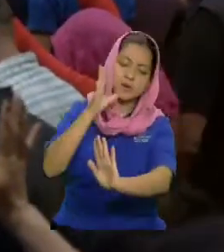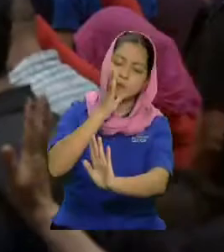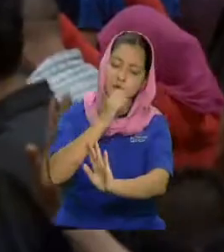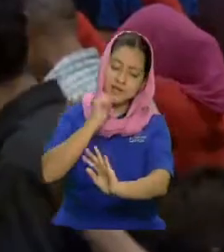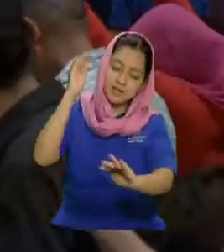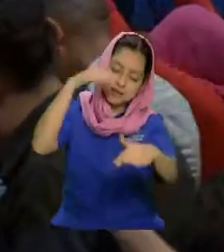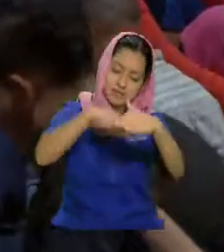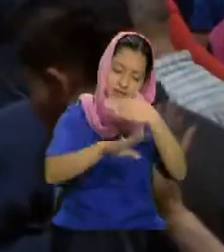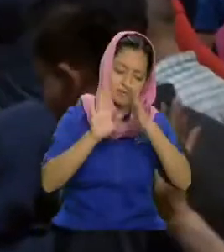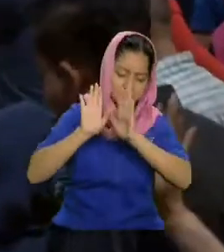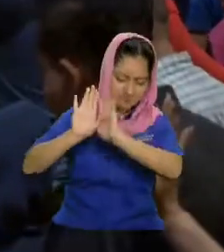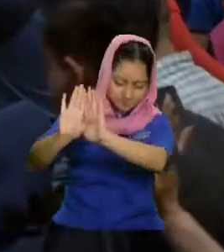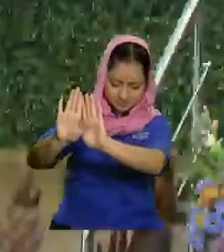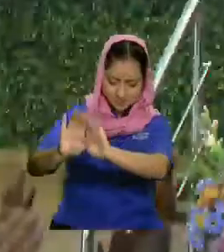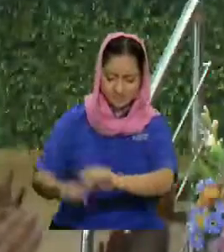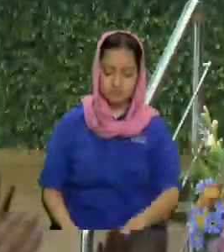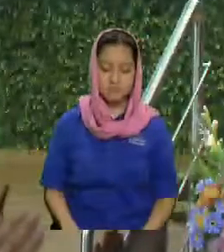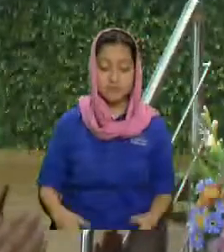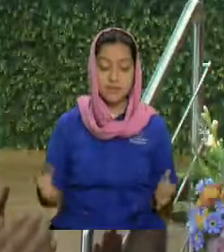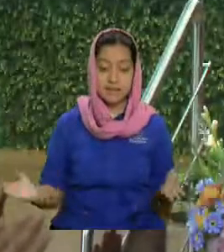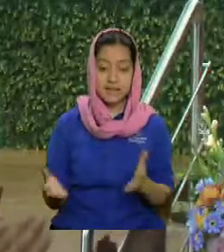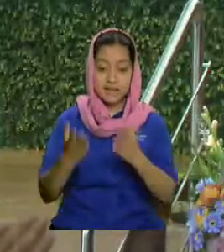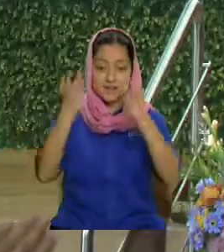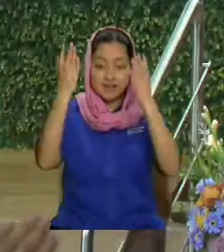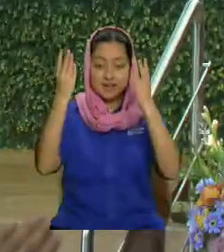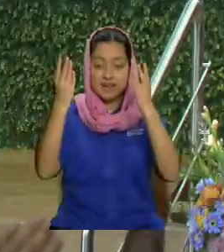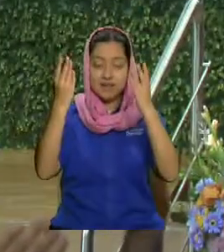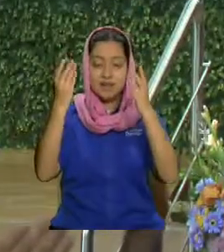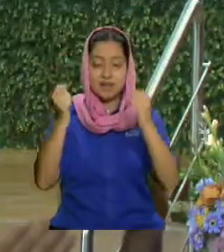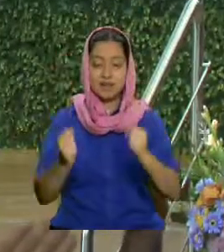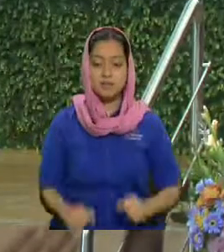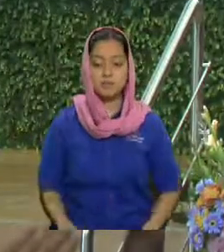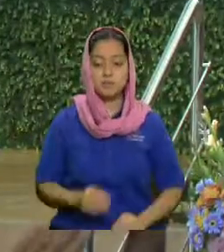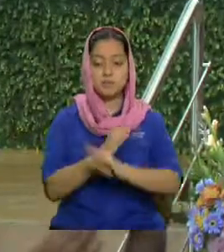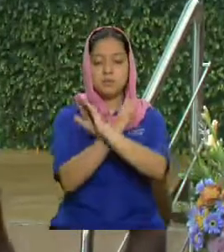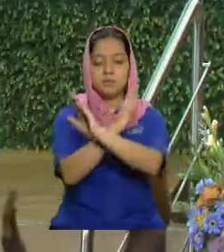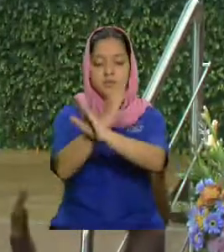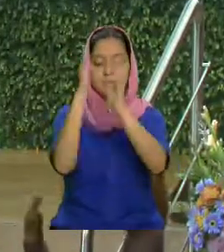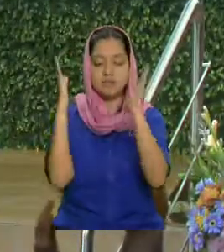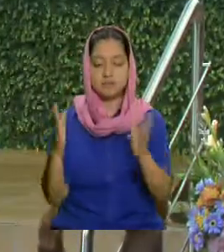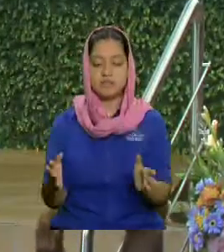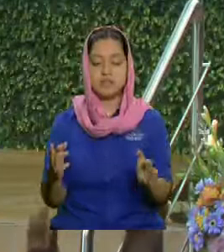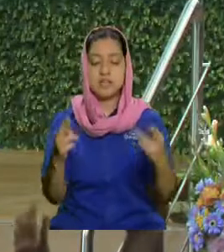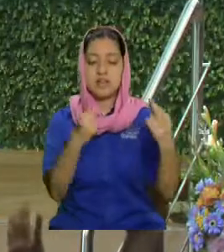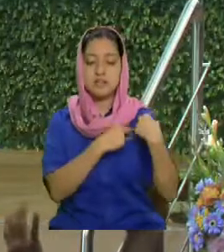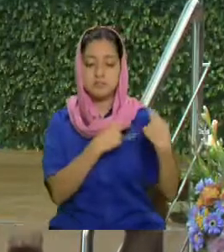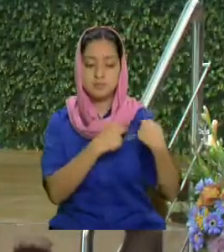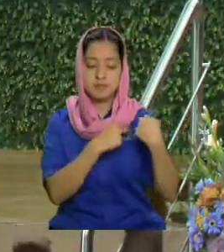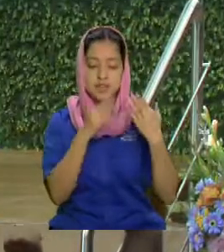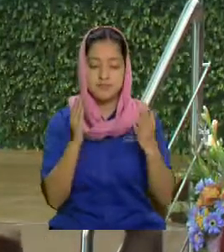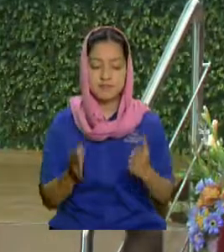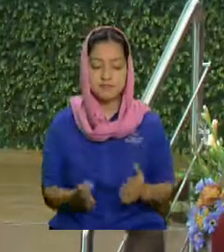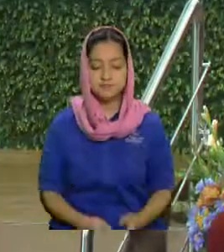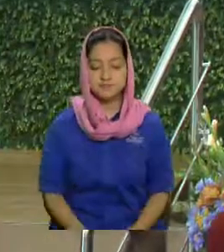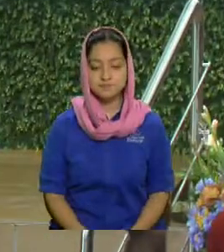pon levanta porteros responsables Señor ya sea en la cabeza